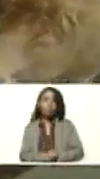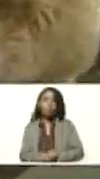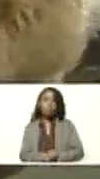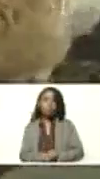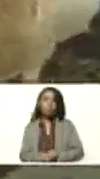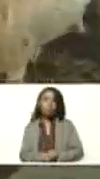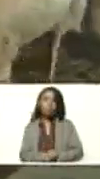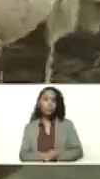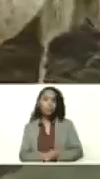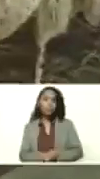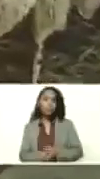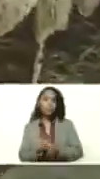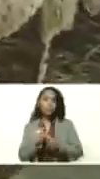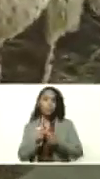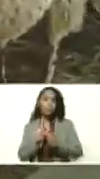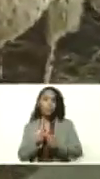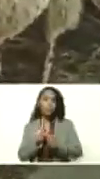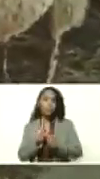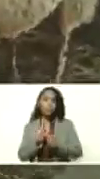En la extremidad.